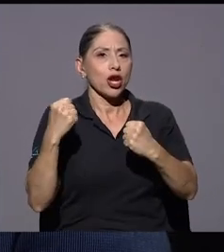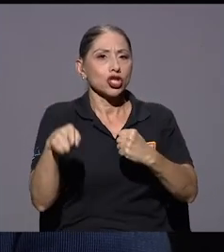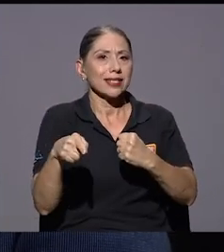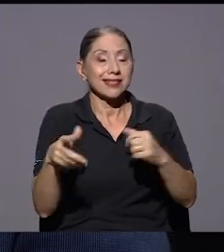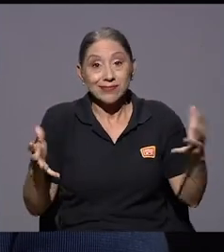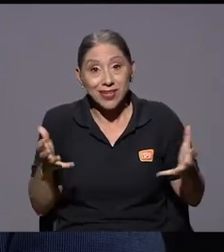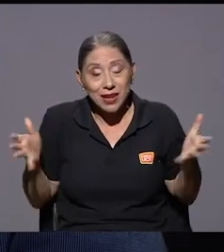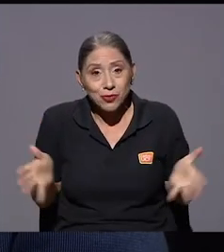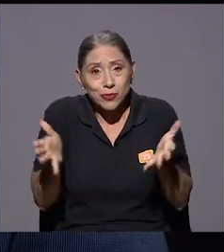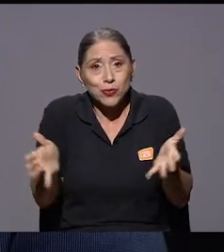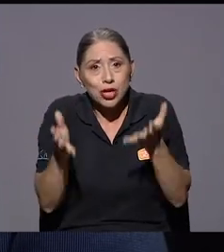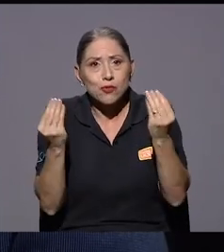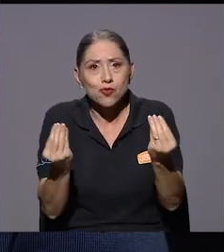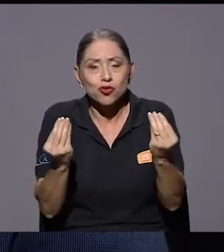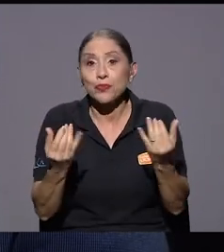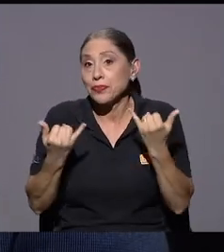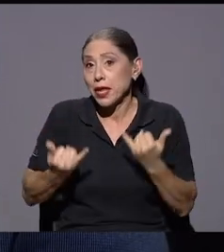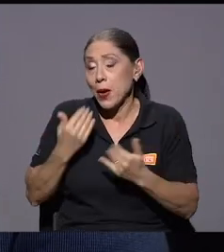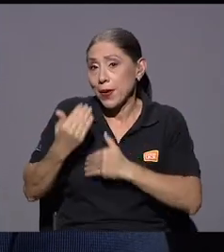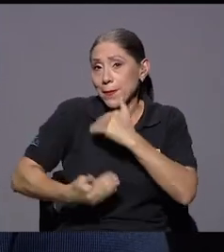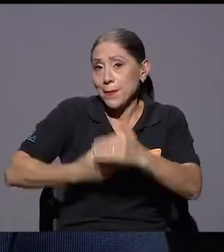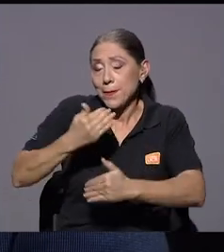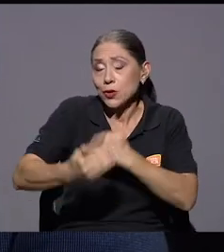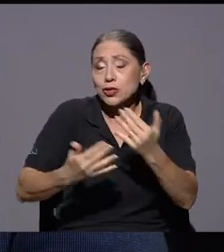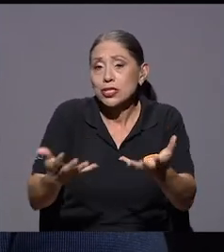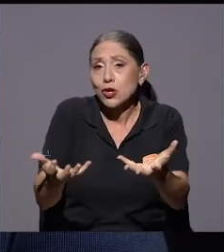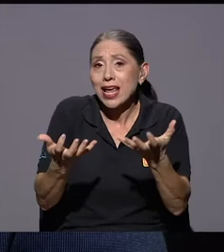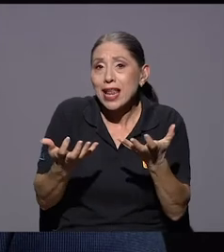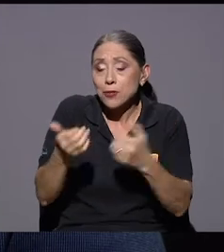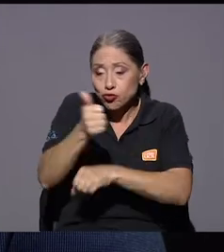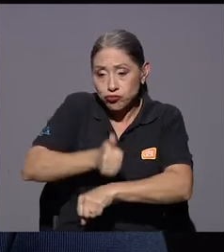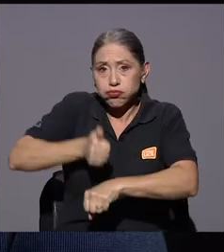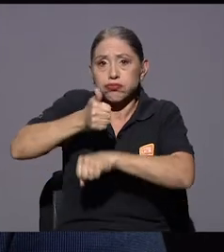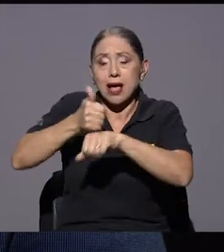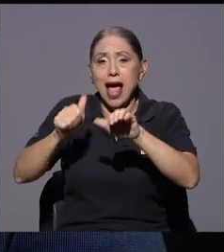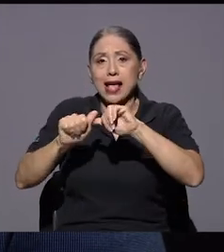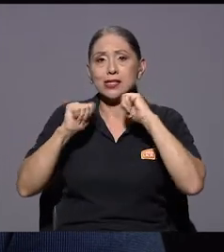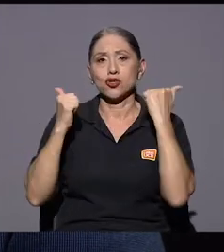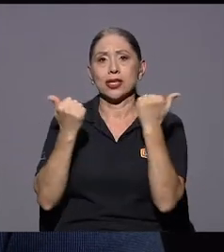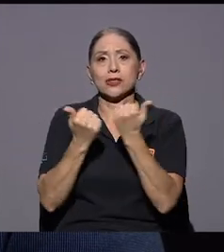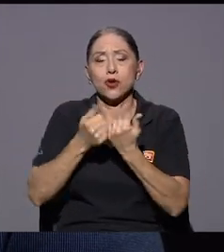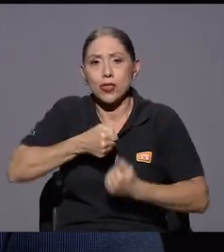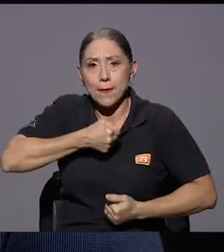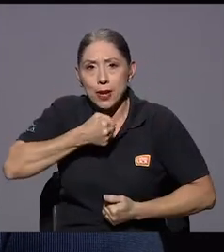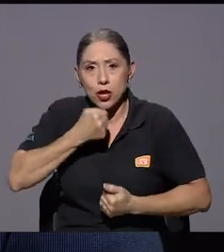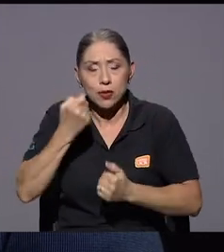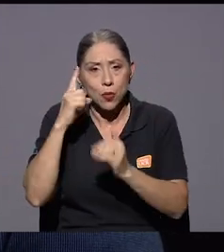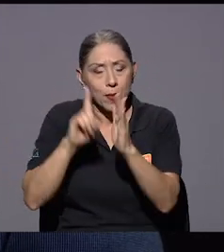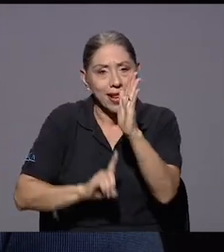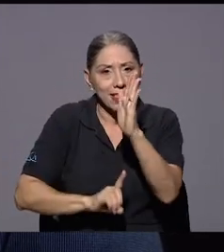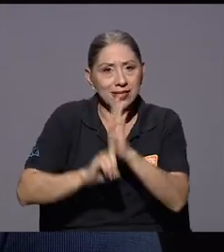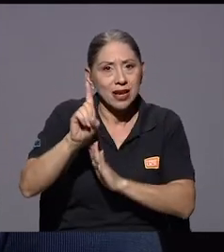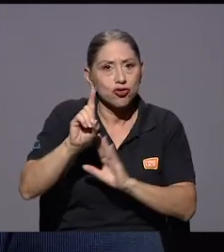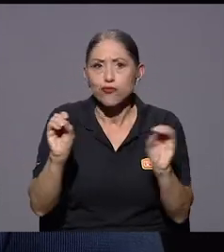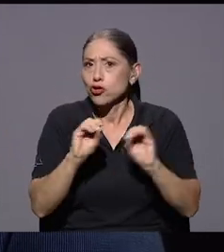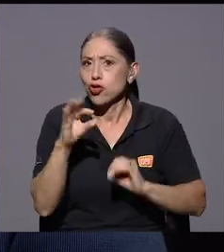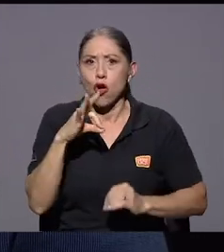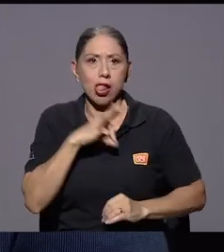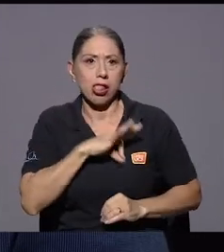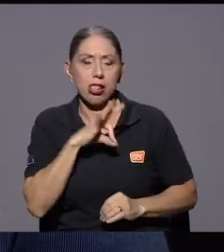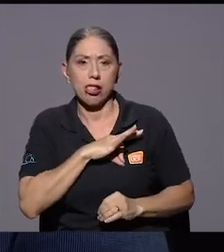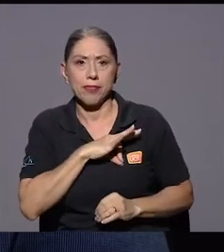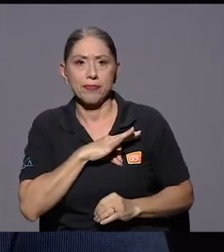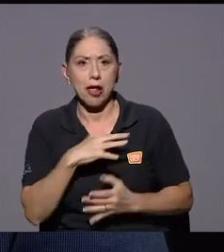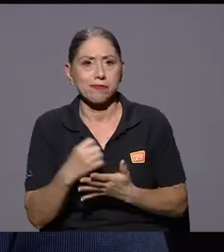y estamos en el proceso de que queremos queremos crear una asociación de periodismo para el desarrollo sin fines de lucro